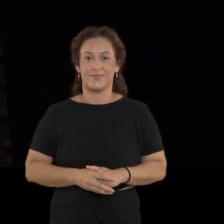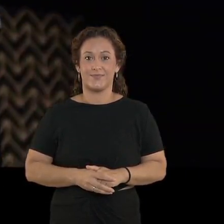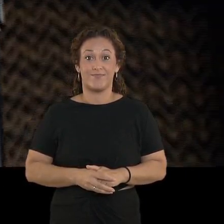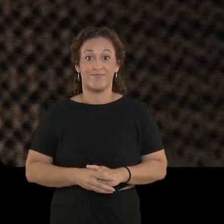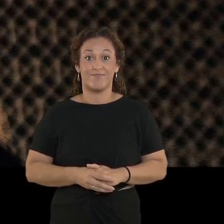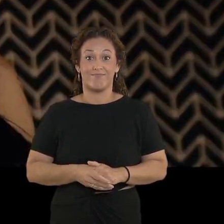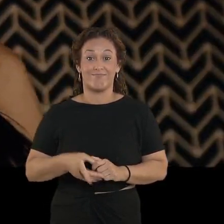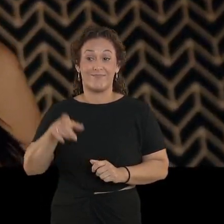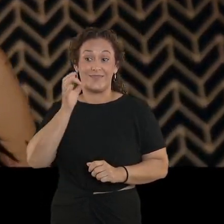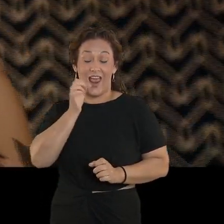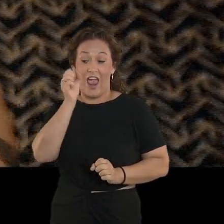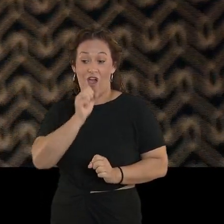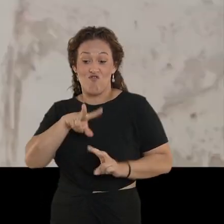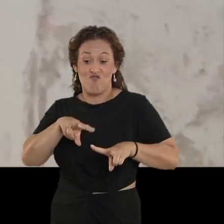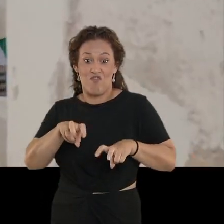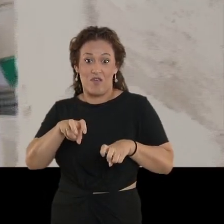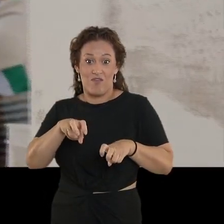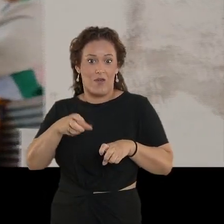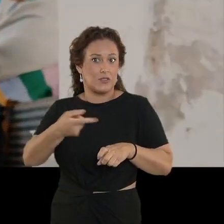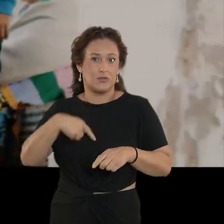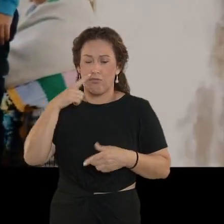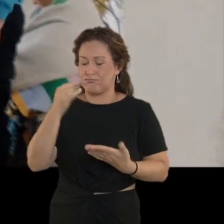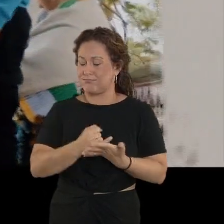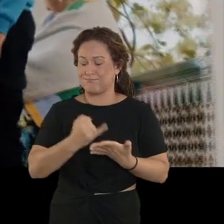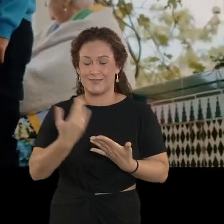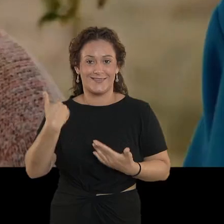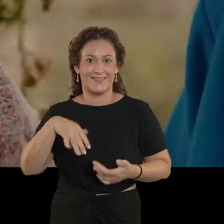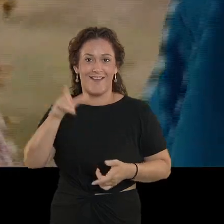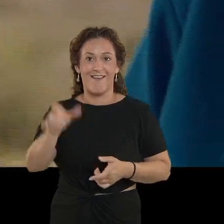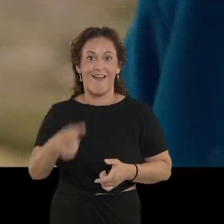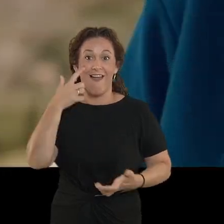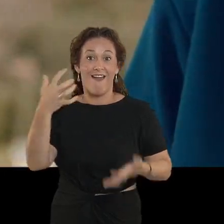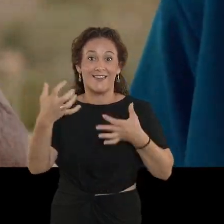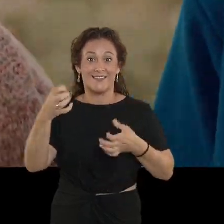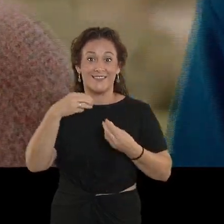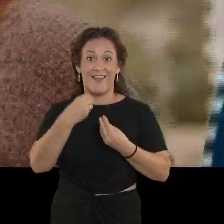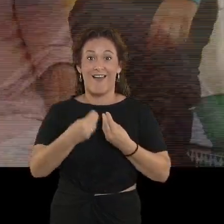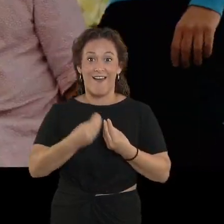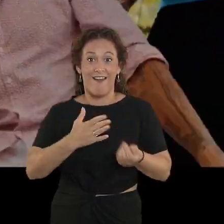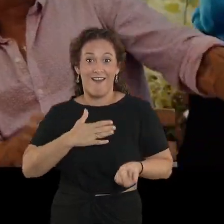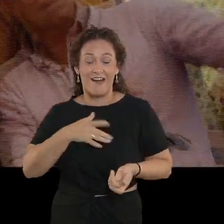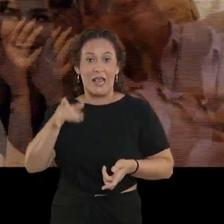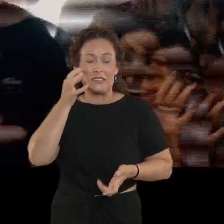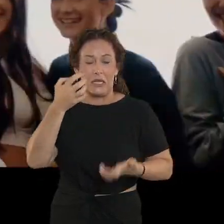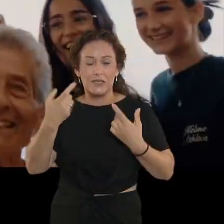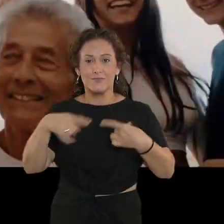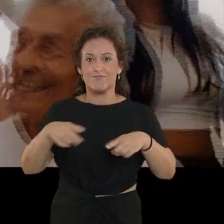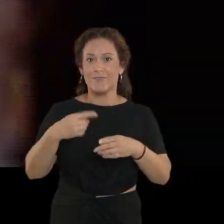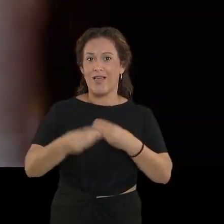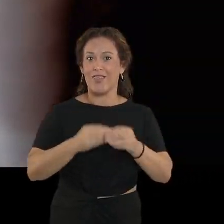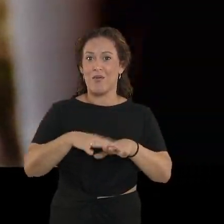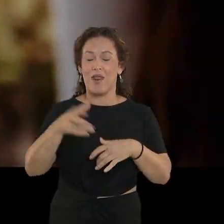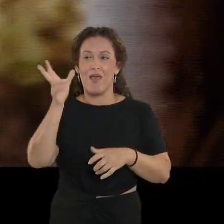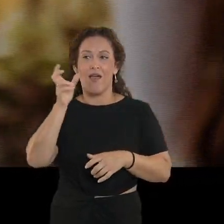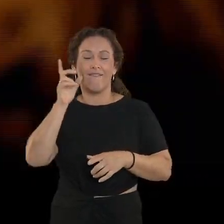Con su nuevo single, lo tenemos más que comprobado. La artista Gran Canaria domina el arte de hacer música